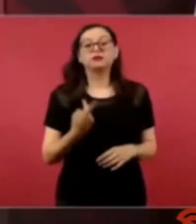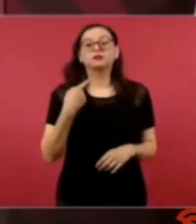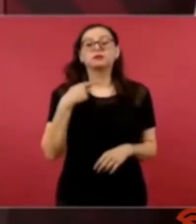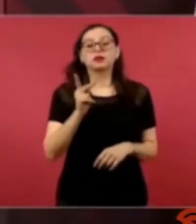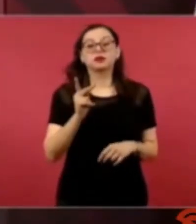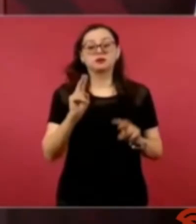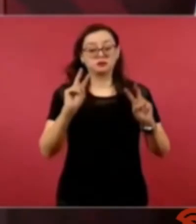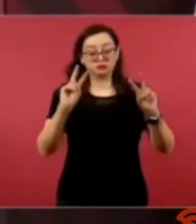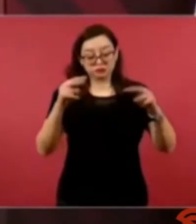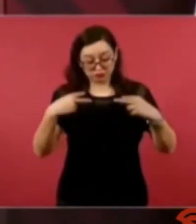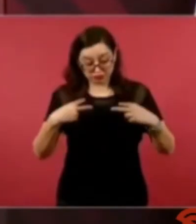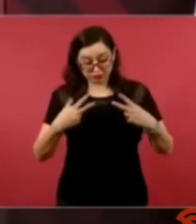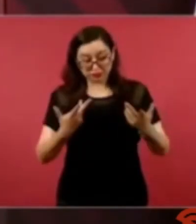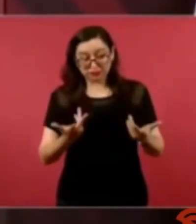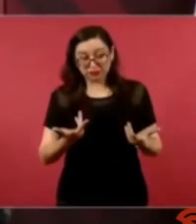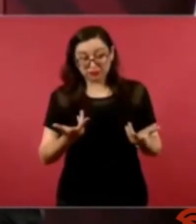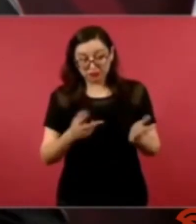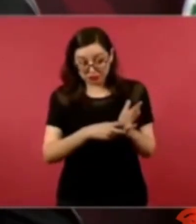algo ¿no?